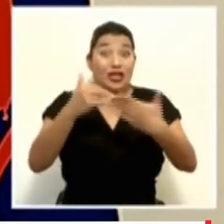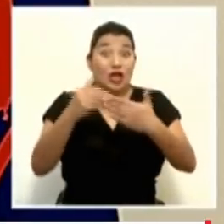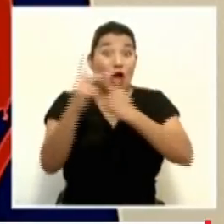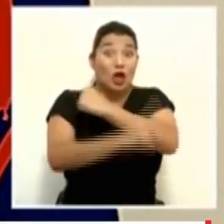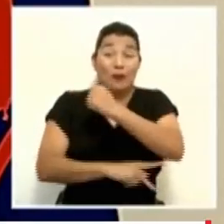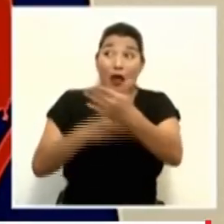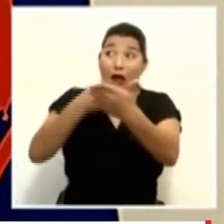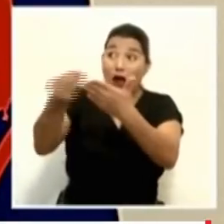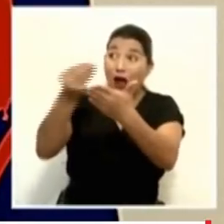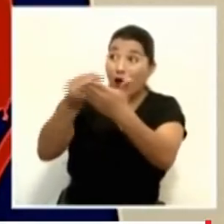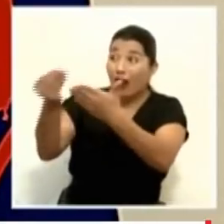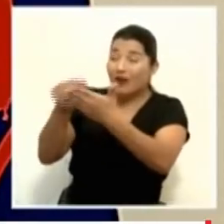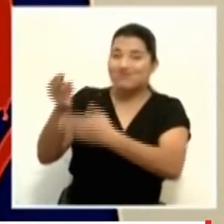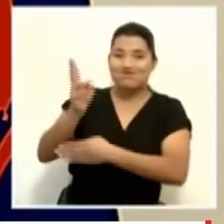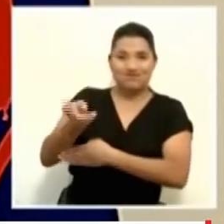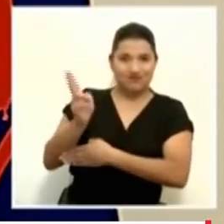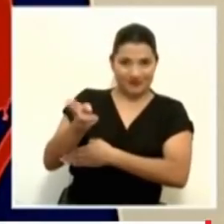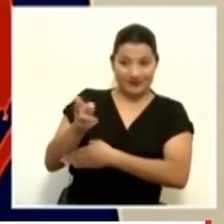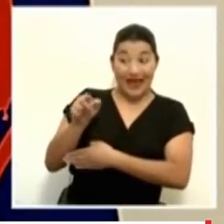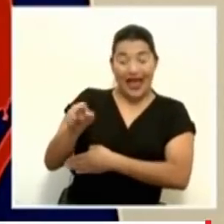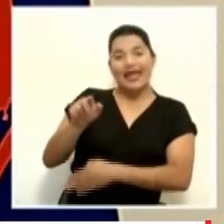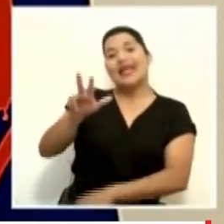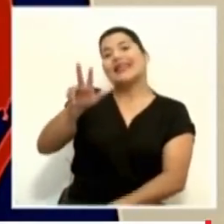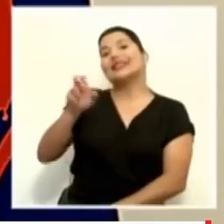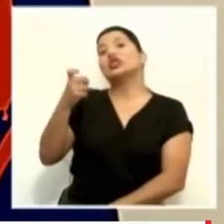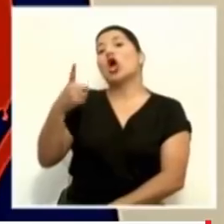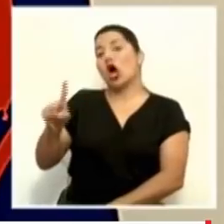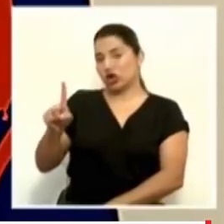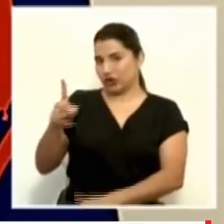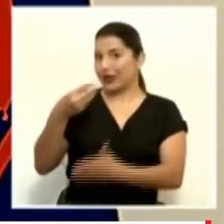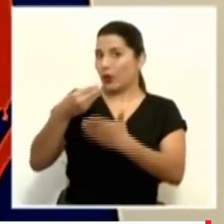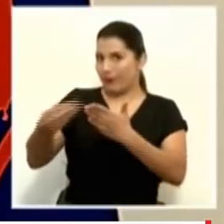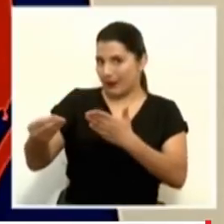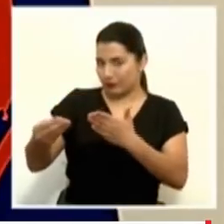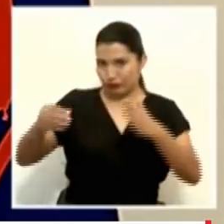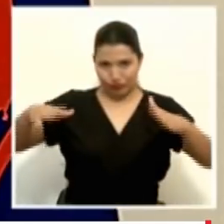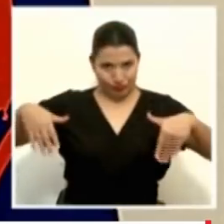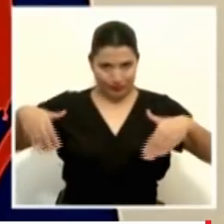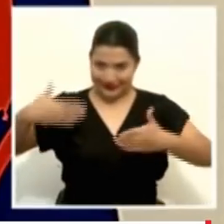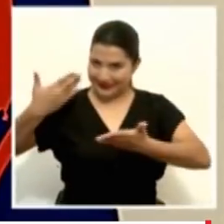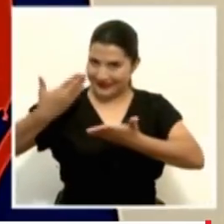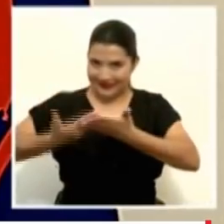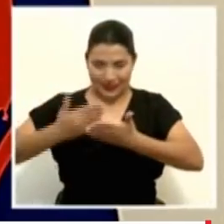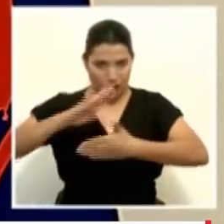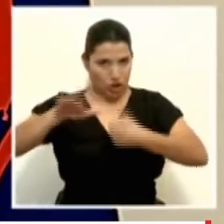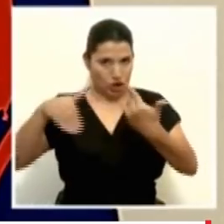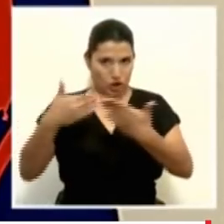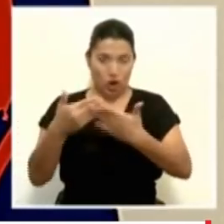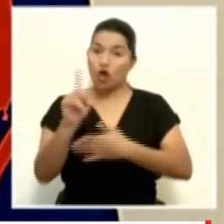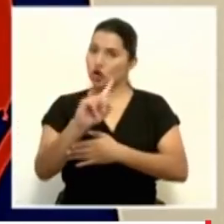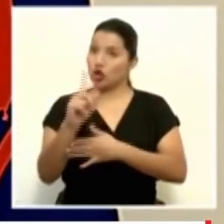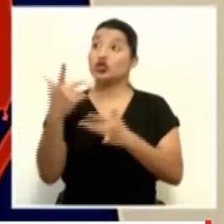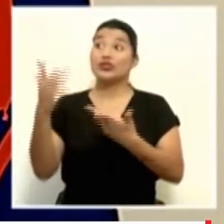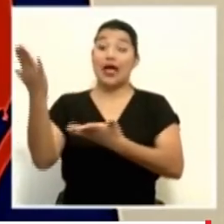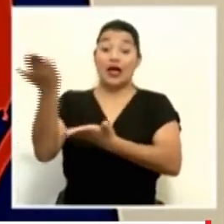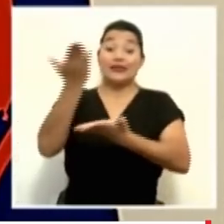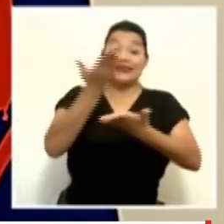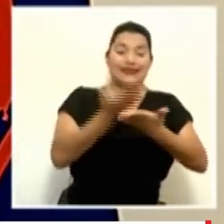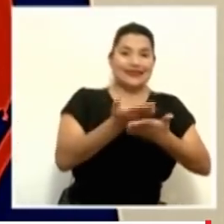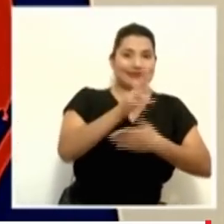esos 311 ventiladores han ingresado 39 de la compra original.